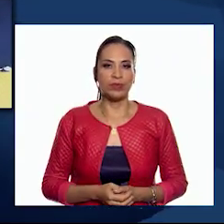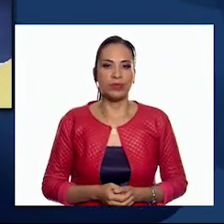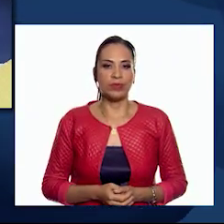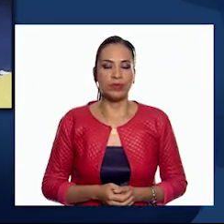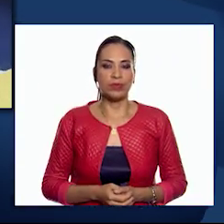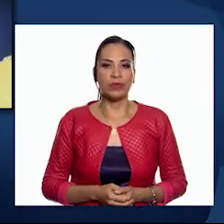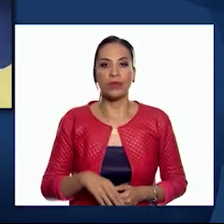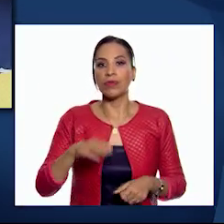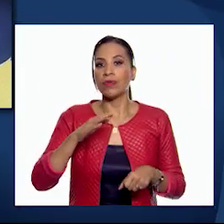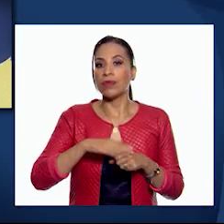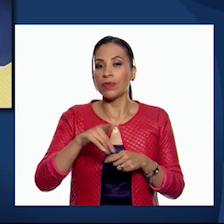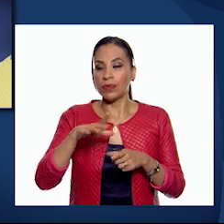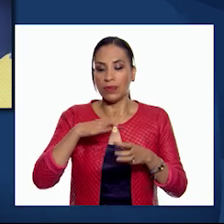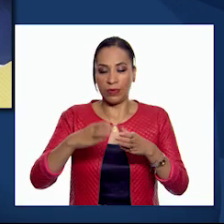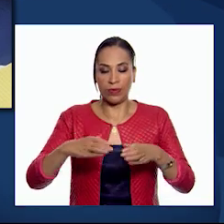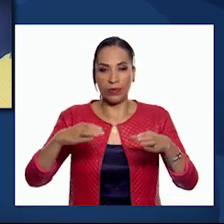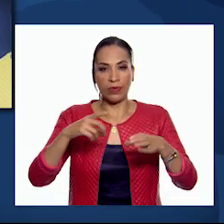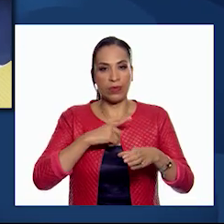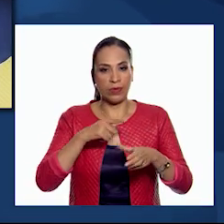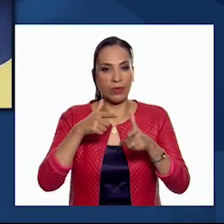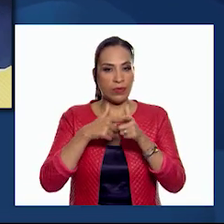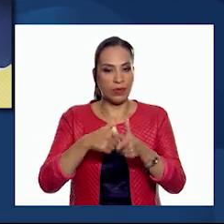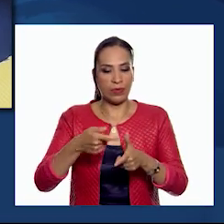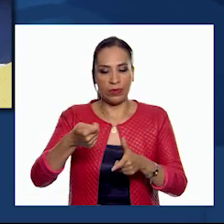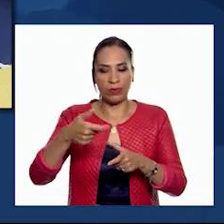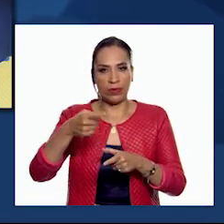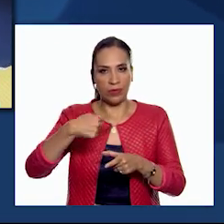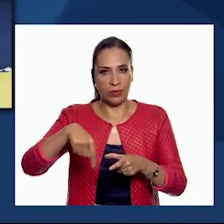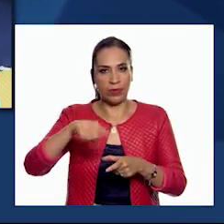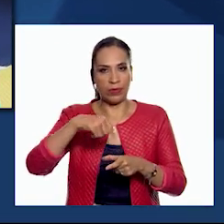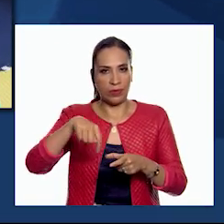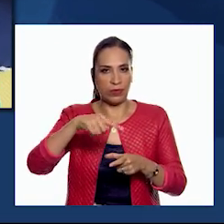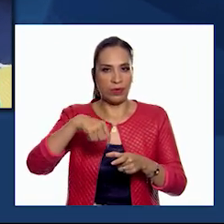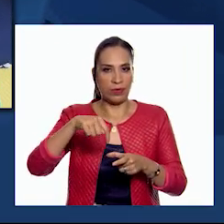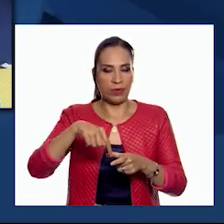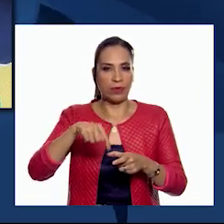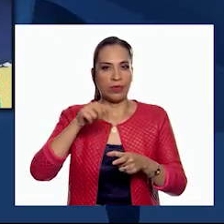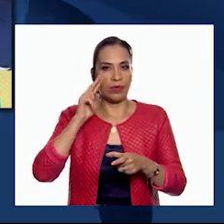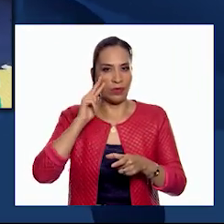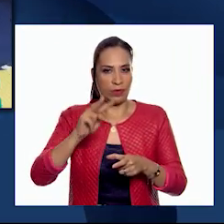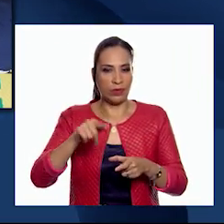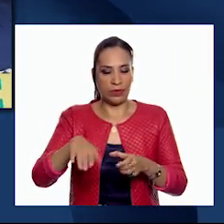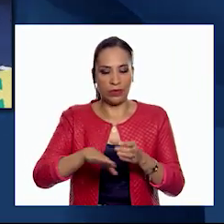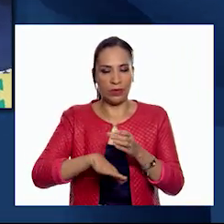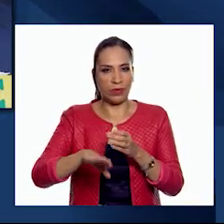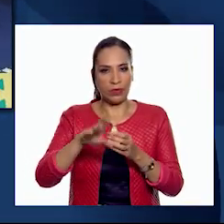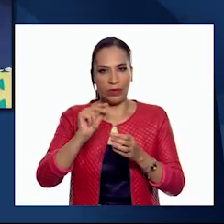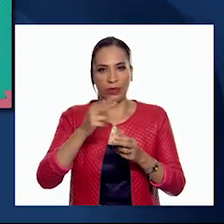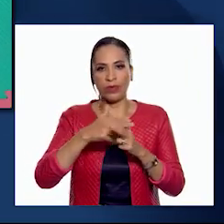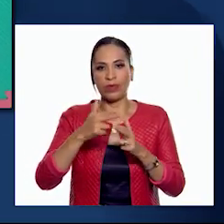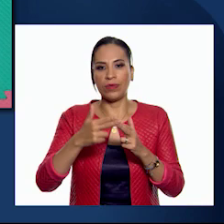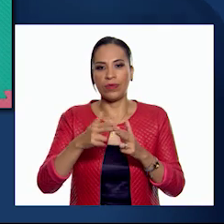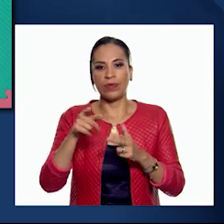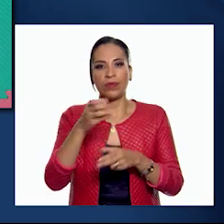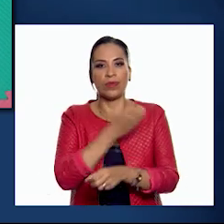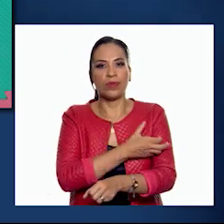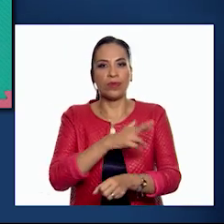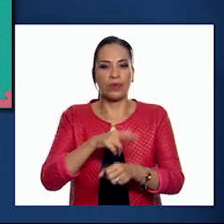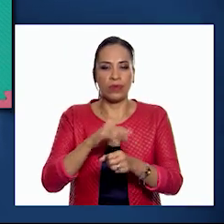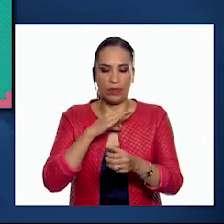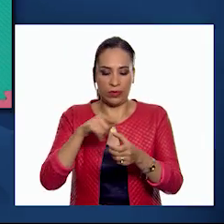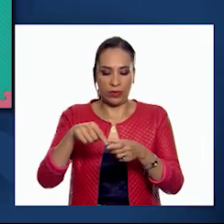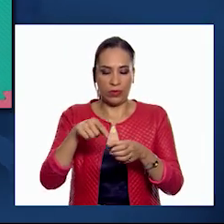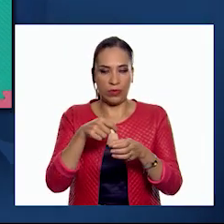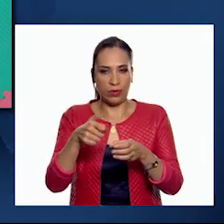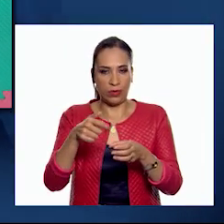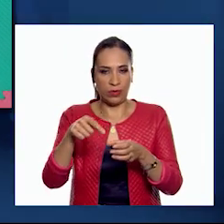Quien tenga la tina deberá mantener la canica girando y la tina elevada del piso hasta que su compañero logre